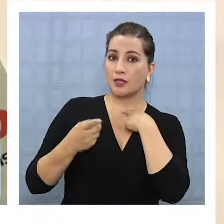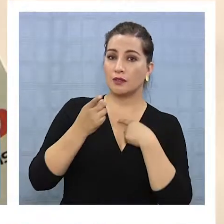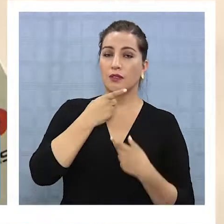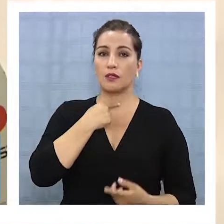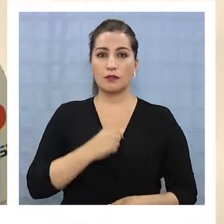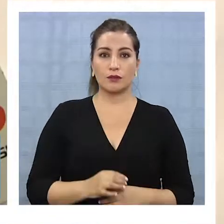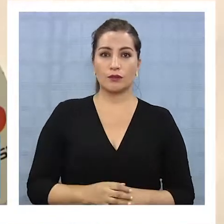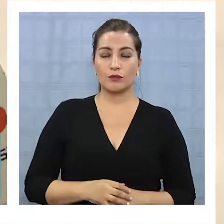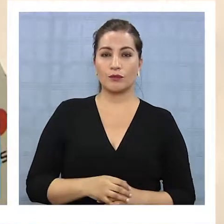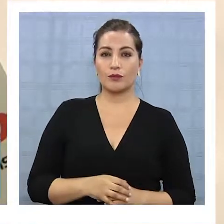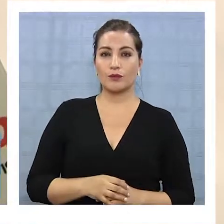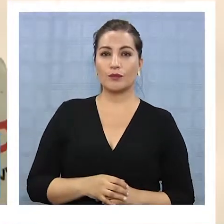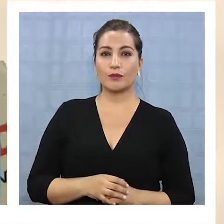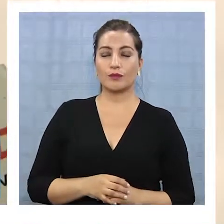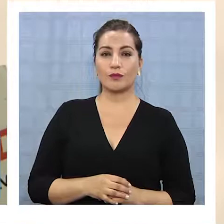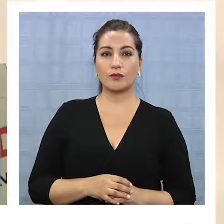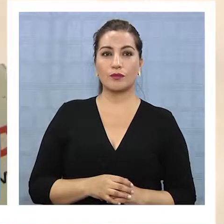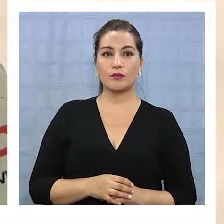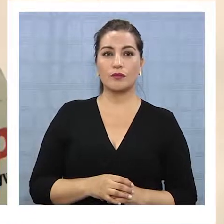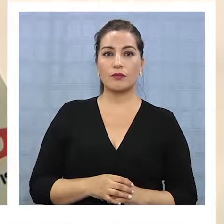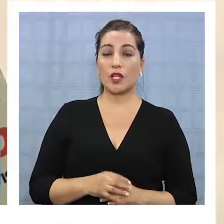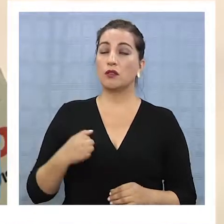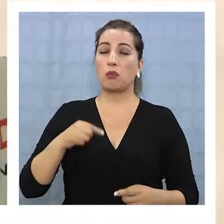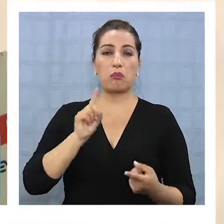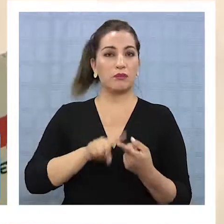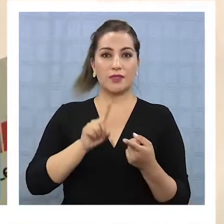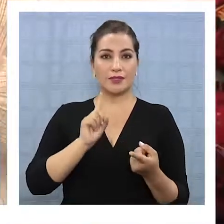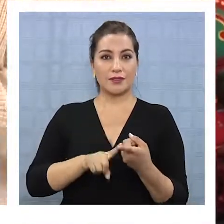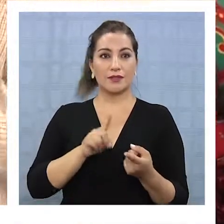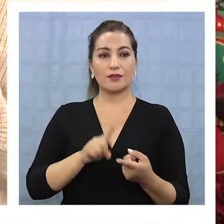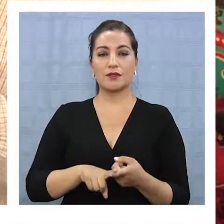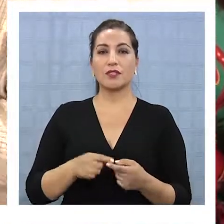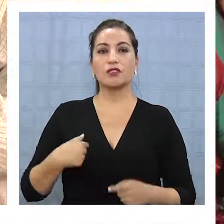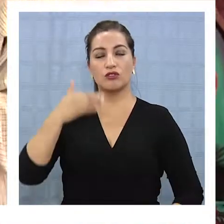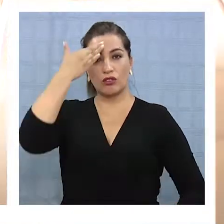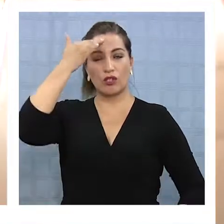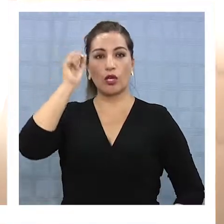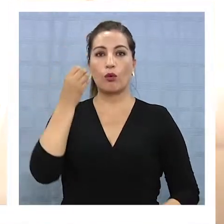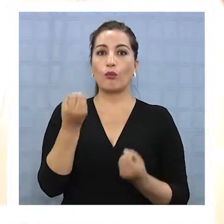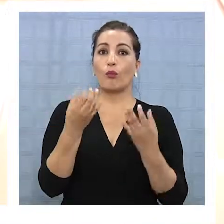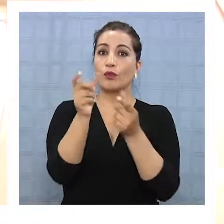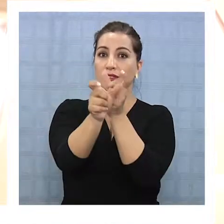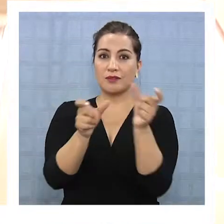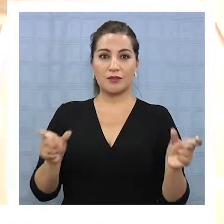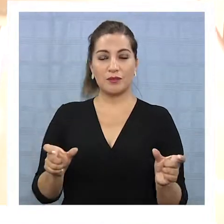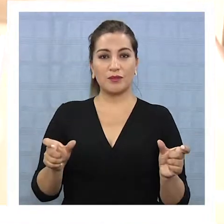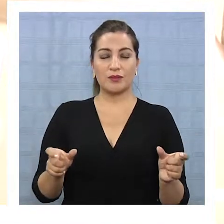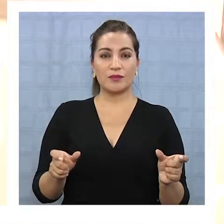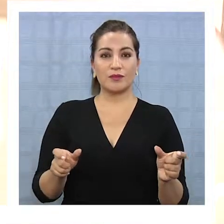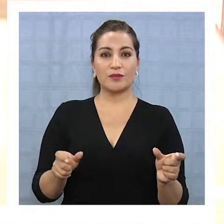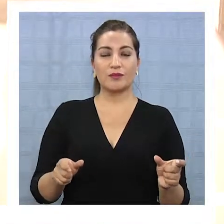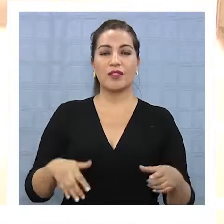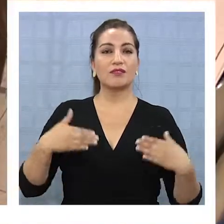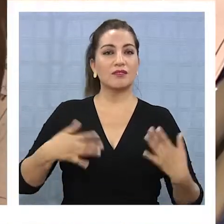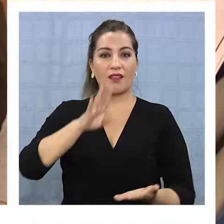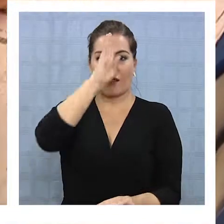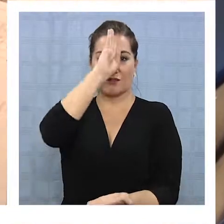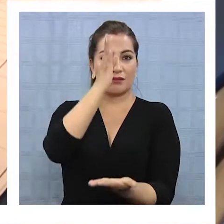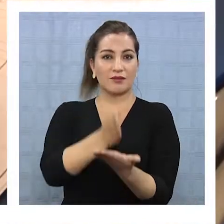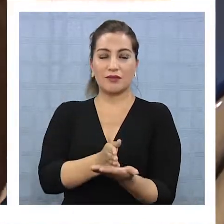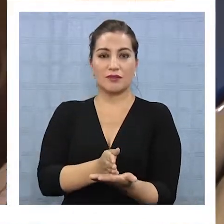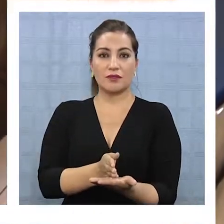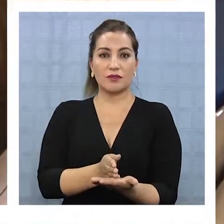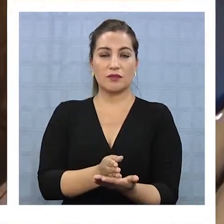muy participativa. Ya creo que mucha gente ha tomado decisión